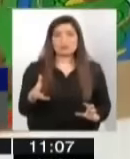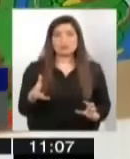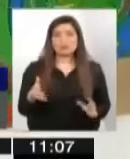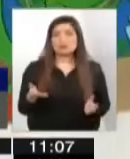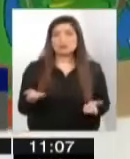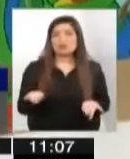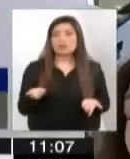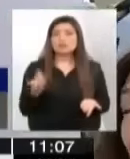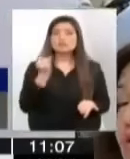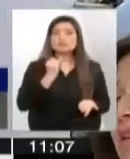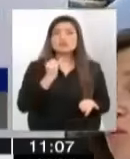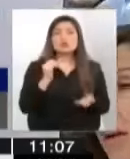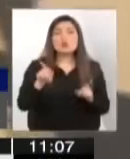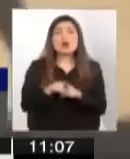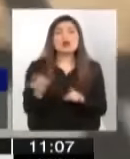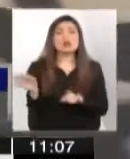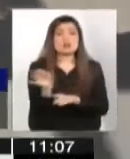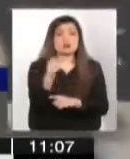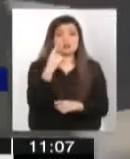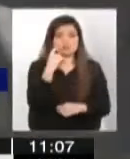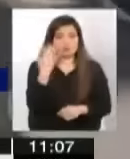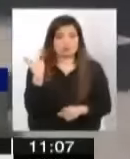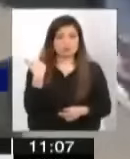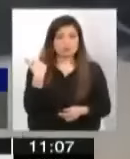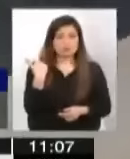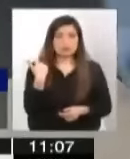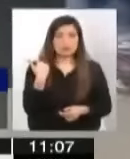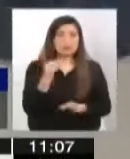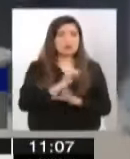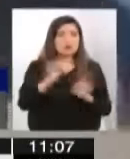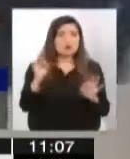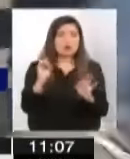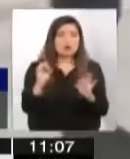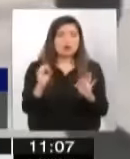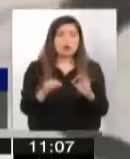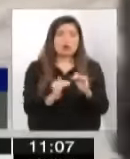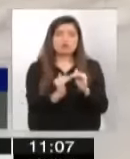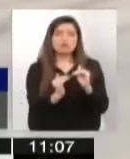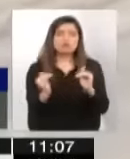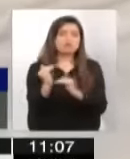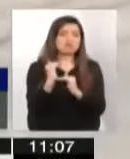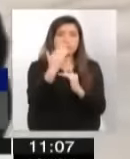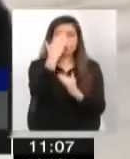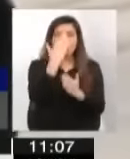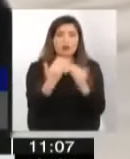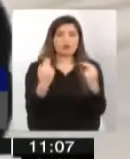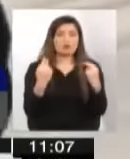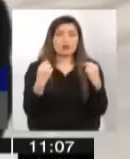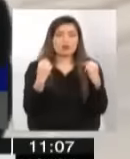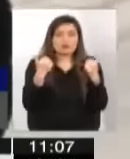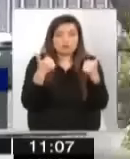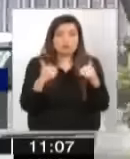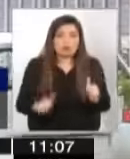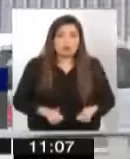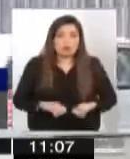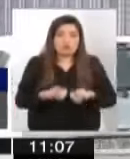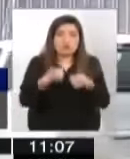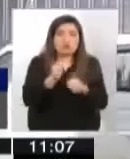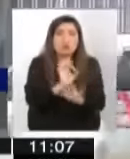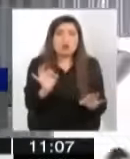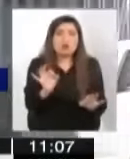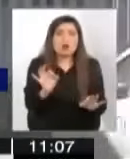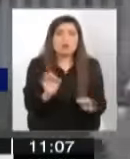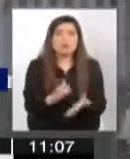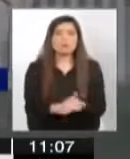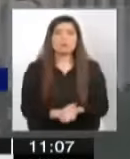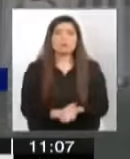Edison, esto no ha logrado nunca superar una etapa de crisis. O sea, si esto una crisis, es una crisis permanente. No es que en algún